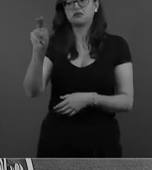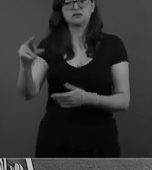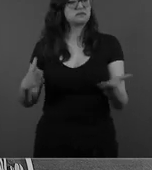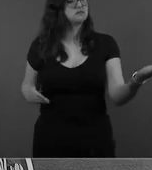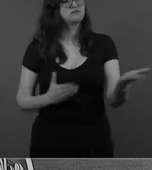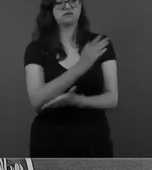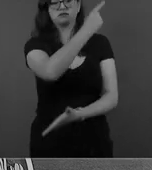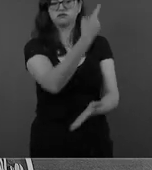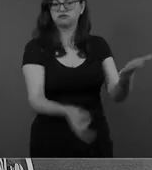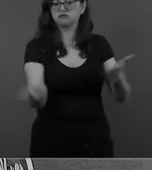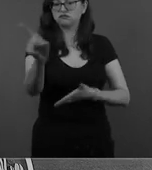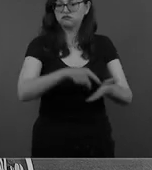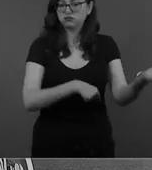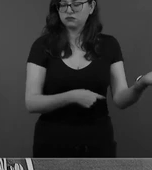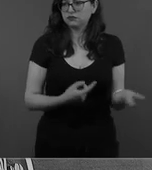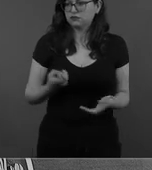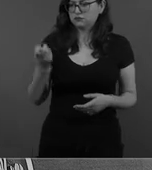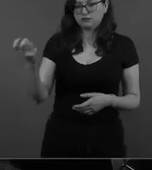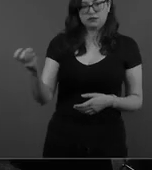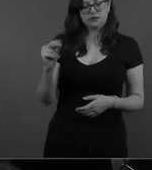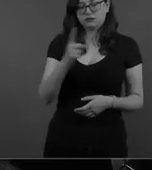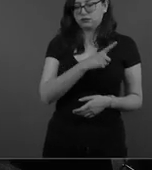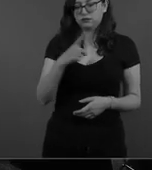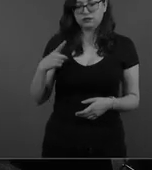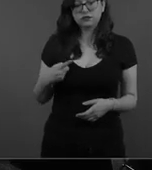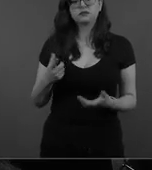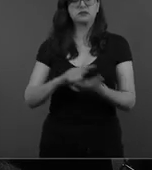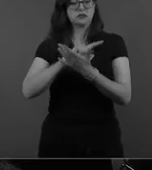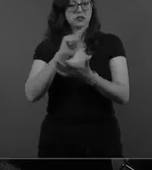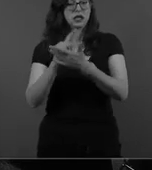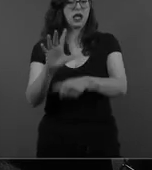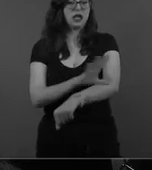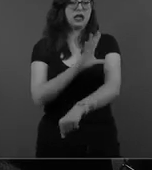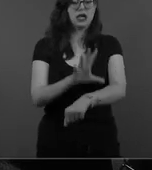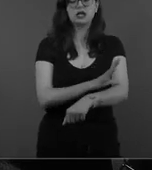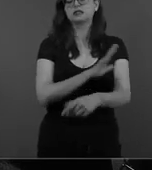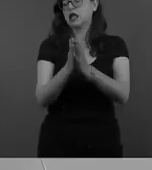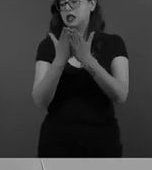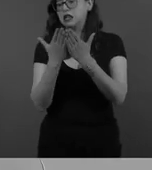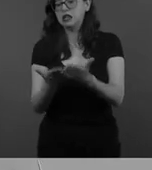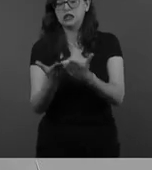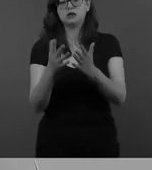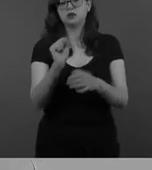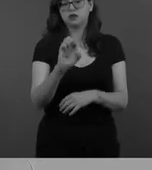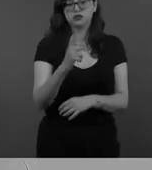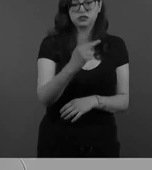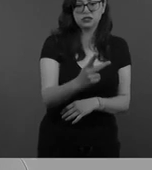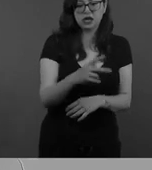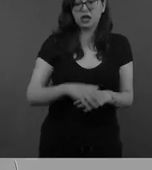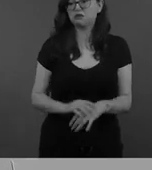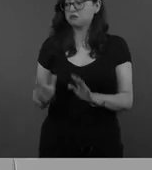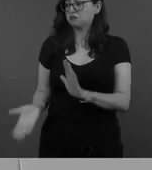ley eléctrica, está el caso de los libros de texto, recordarán, pero también de las obras. Es decir, si no, no